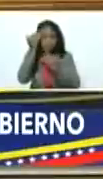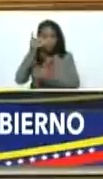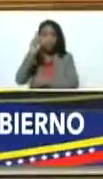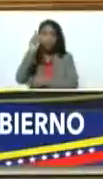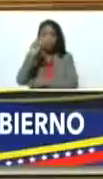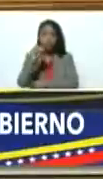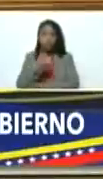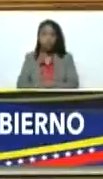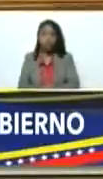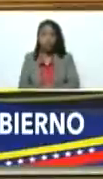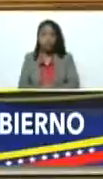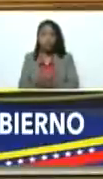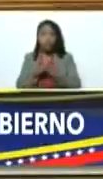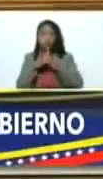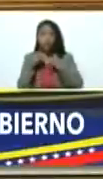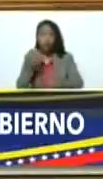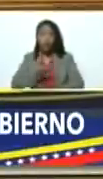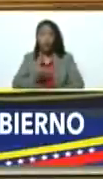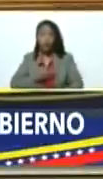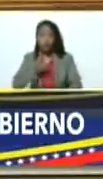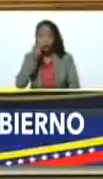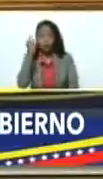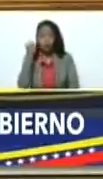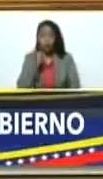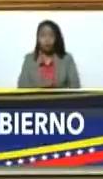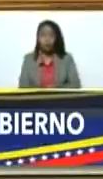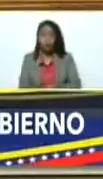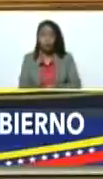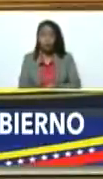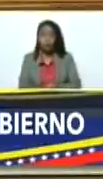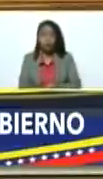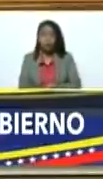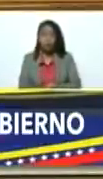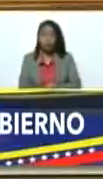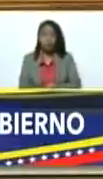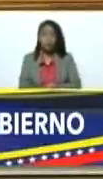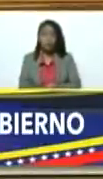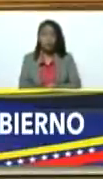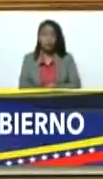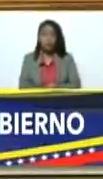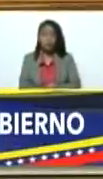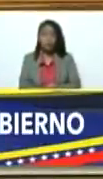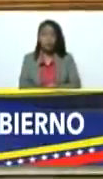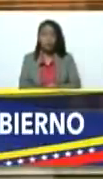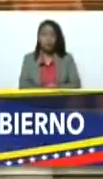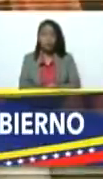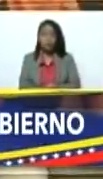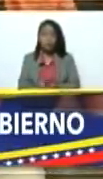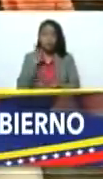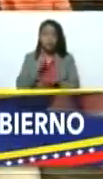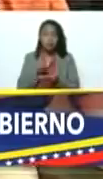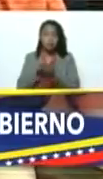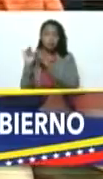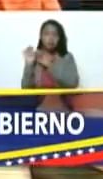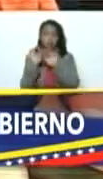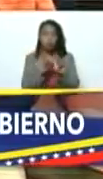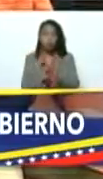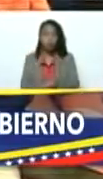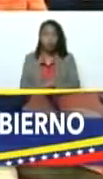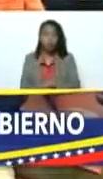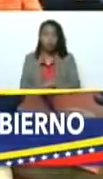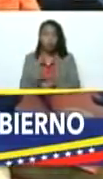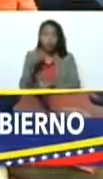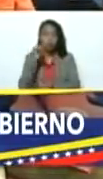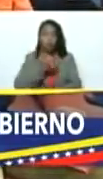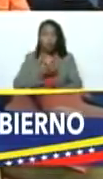a todos los alcaldes, las alcaldesas presentes. Están los